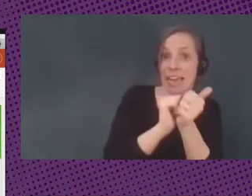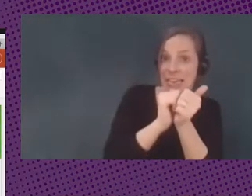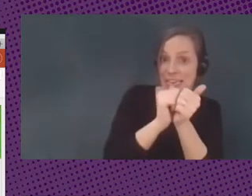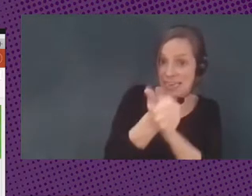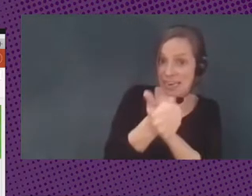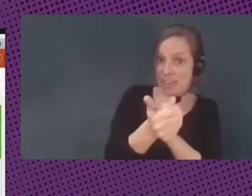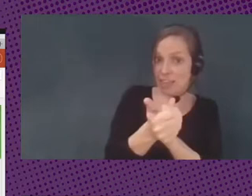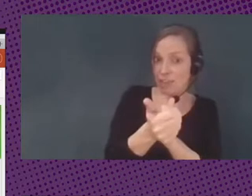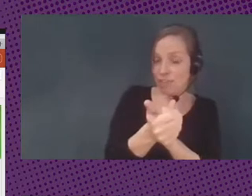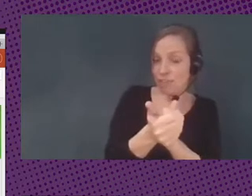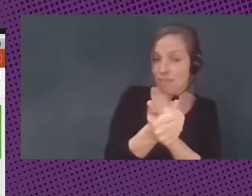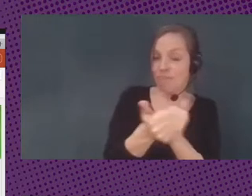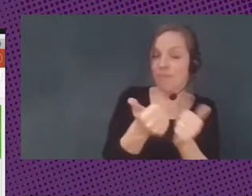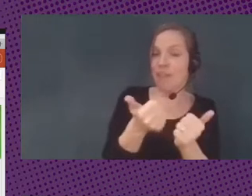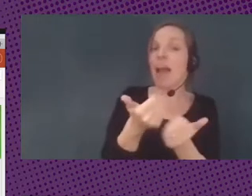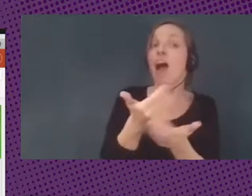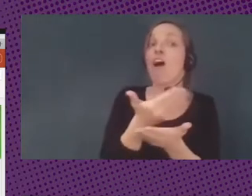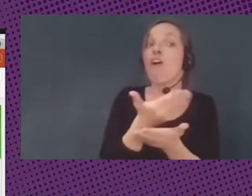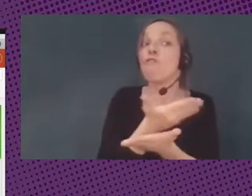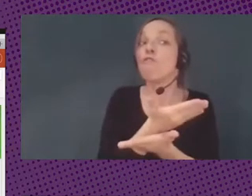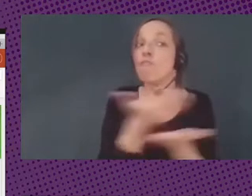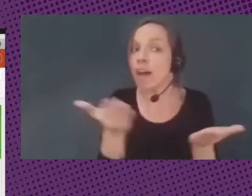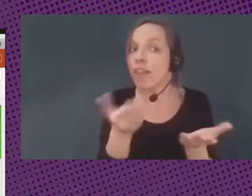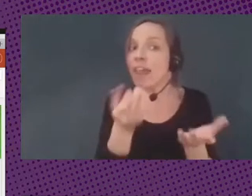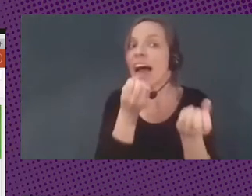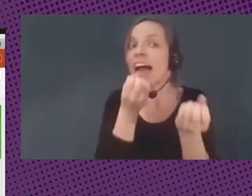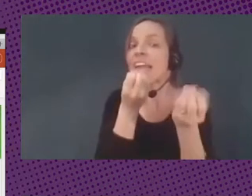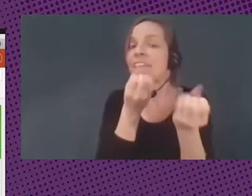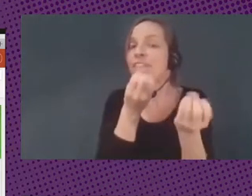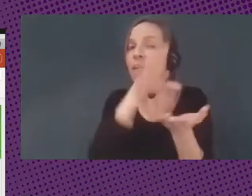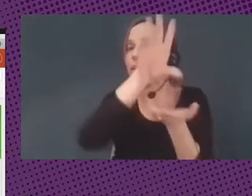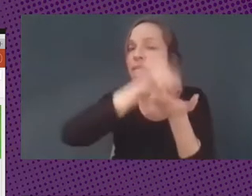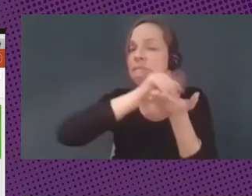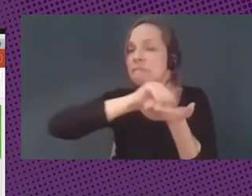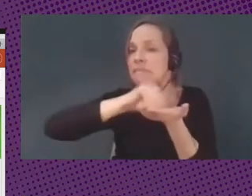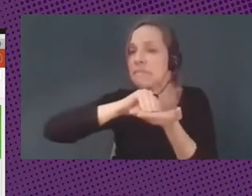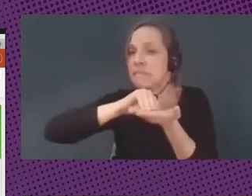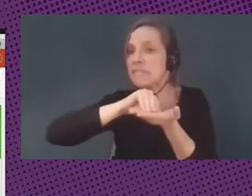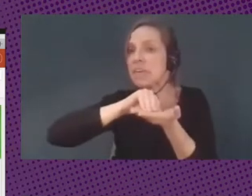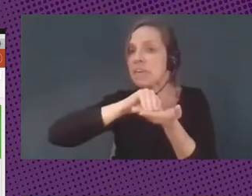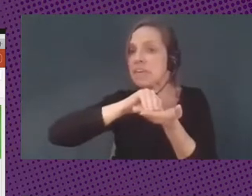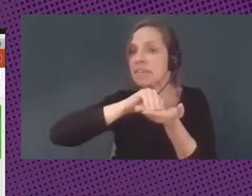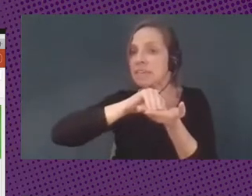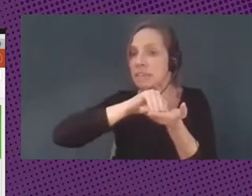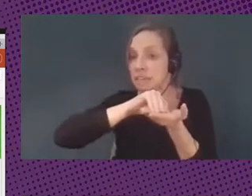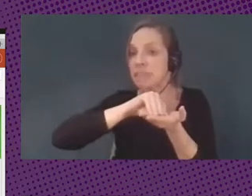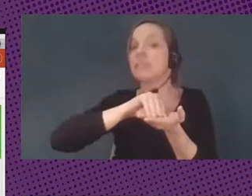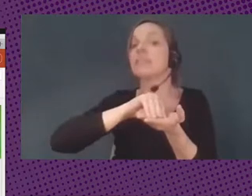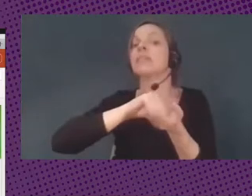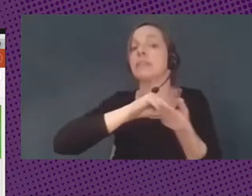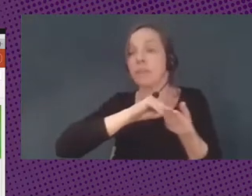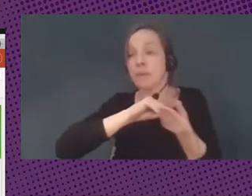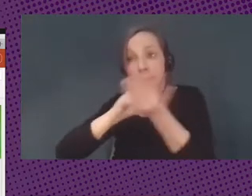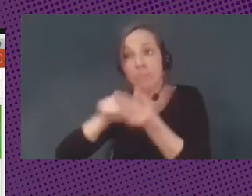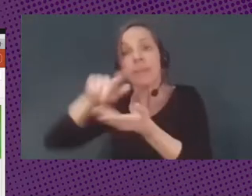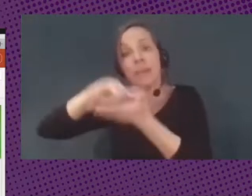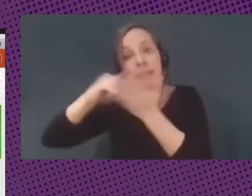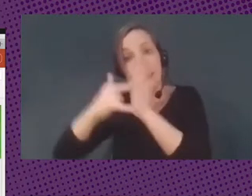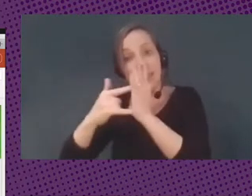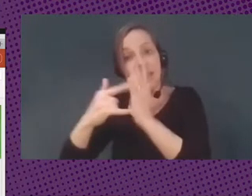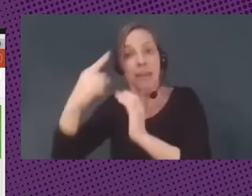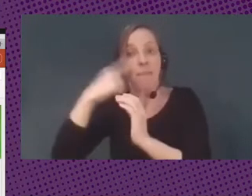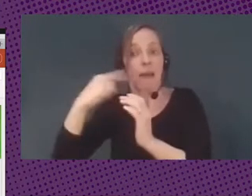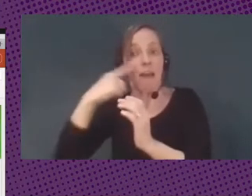confianza, la información requerida para que el sistema financiero pueda